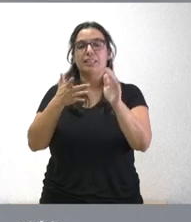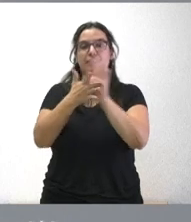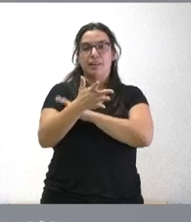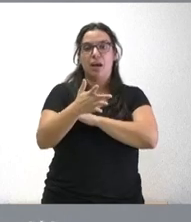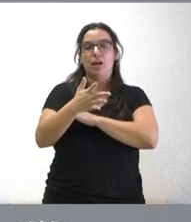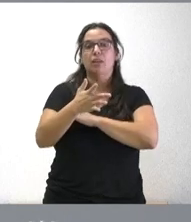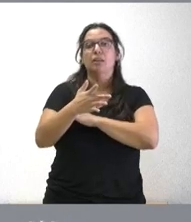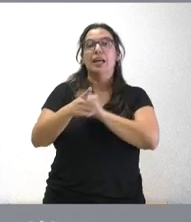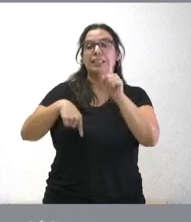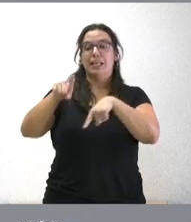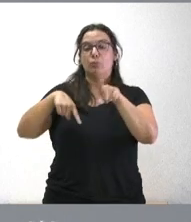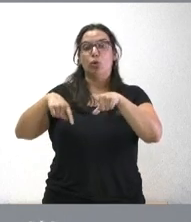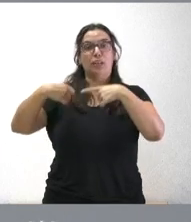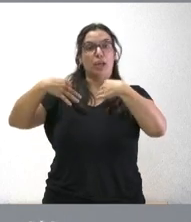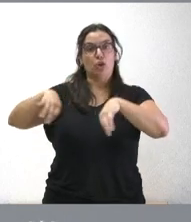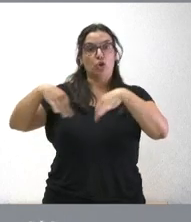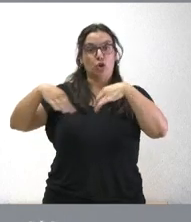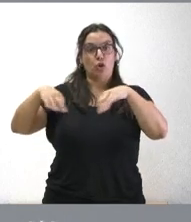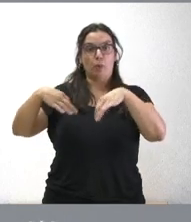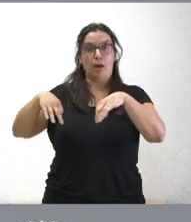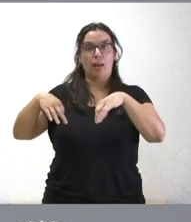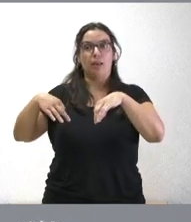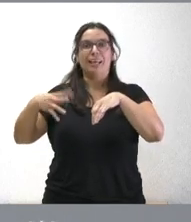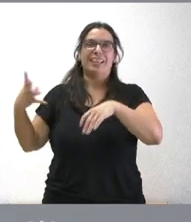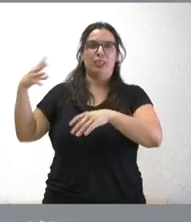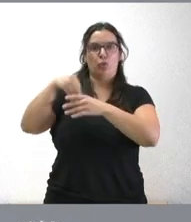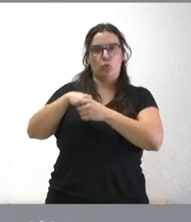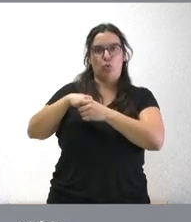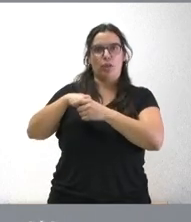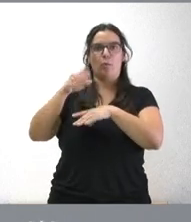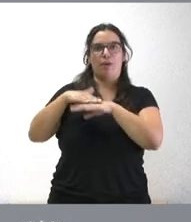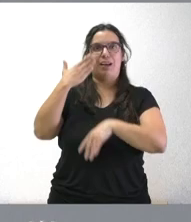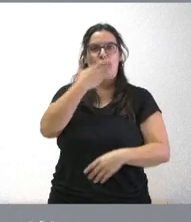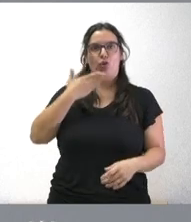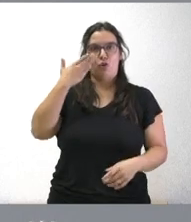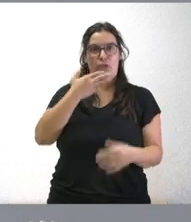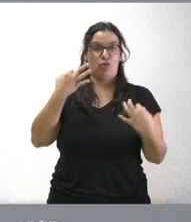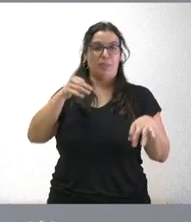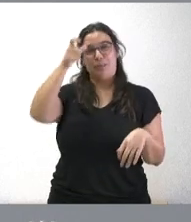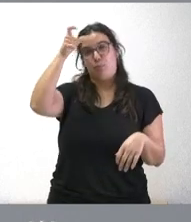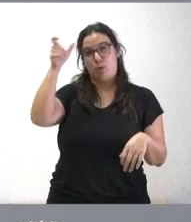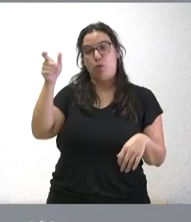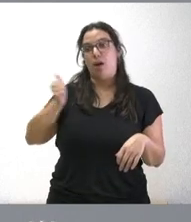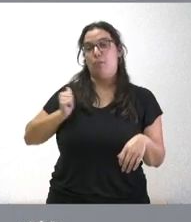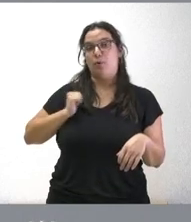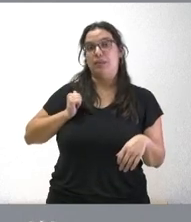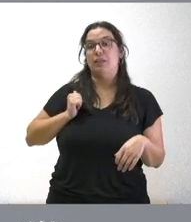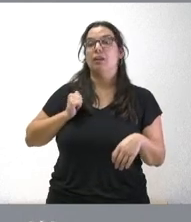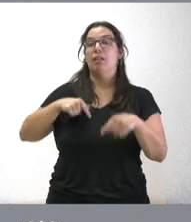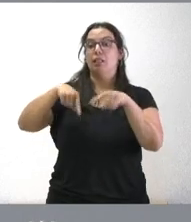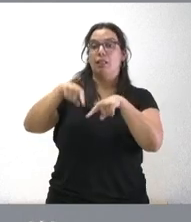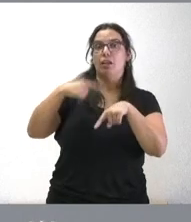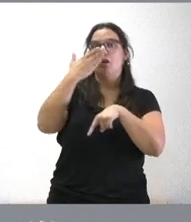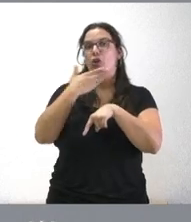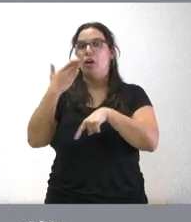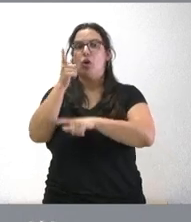transporte ordinario lo que se llama un transporte integrado que fundamentalmente es en el mundo rural que lo que permite es que ese transporte sea utilizado tanto por los